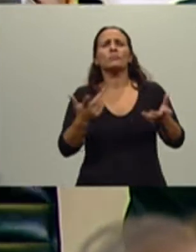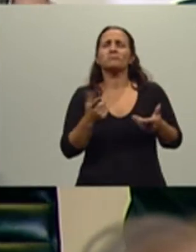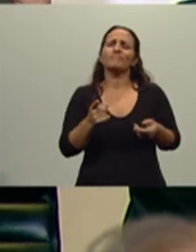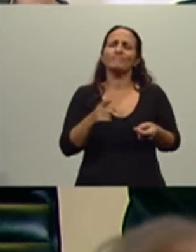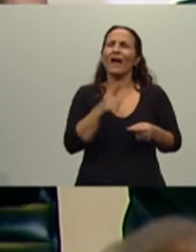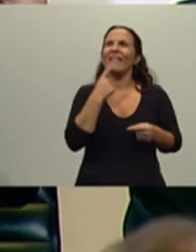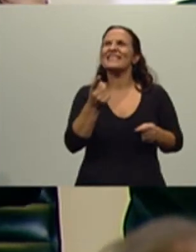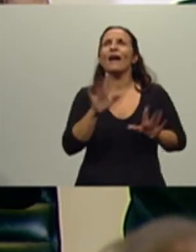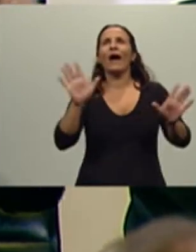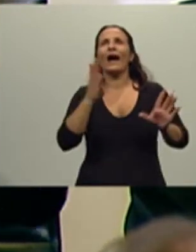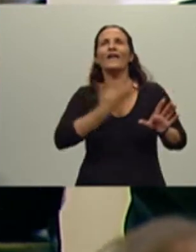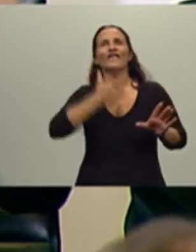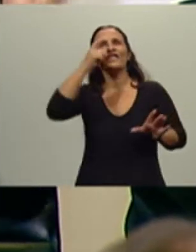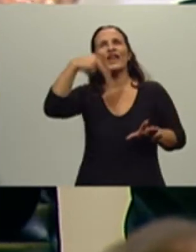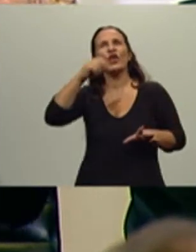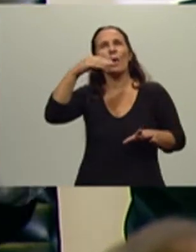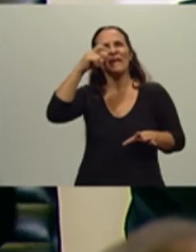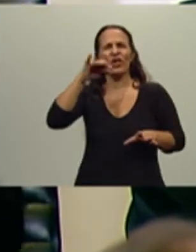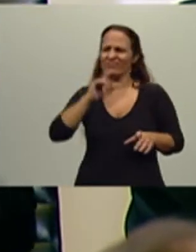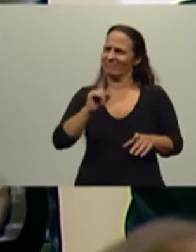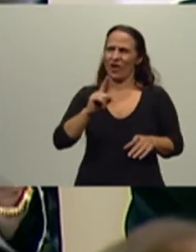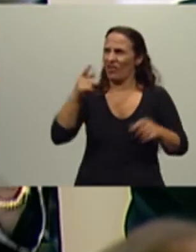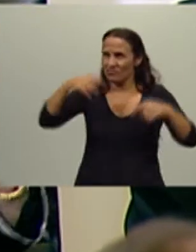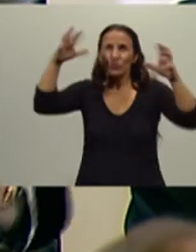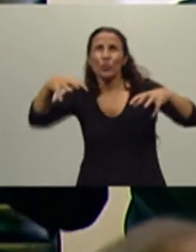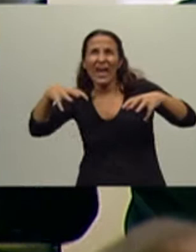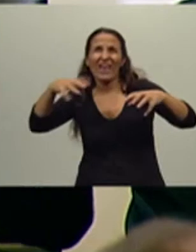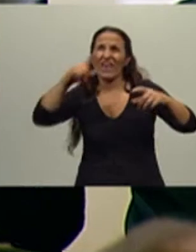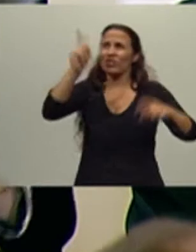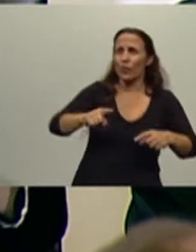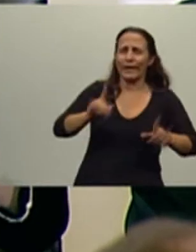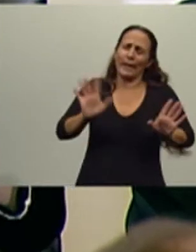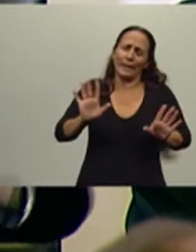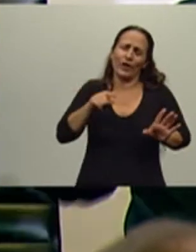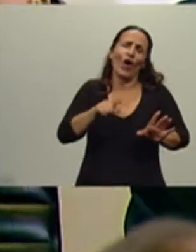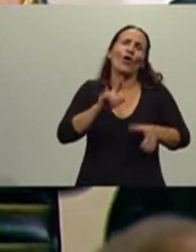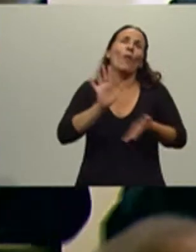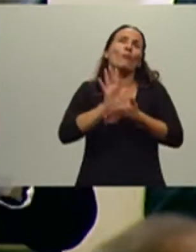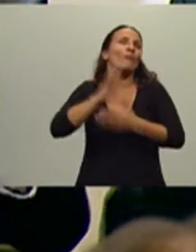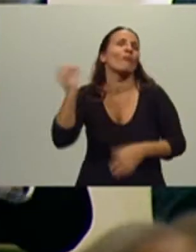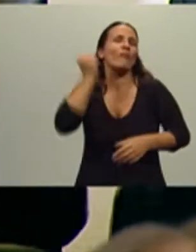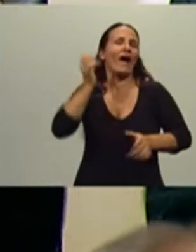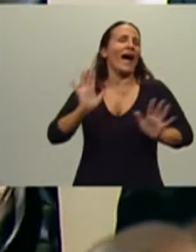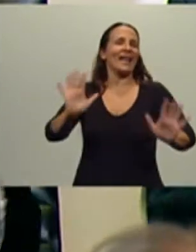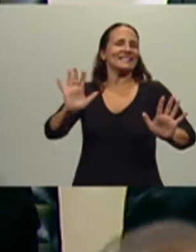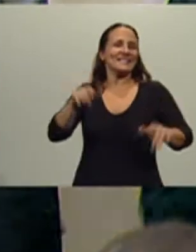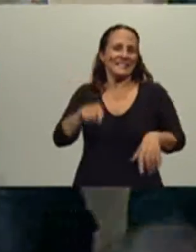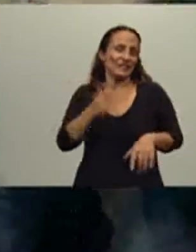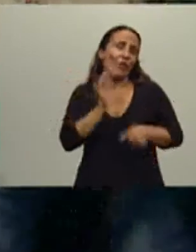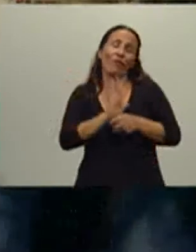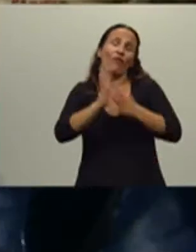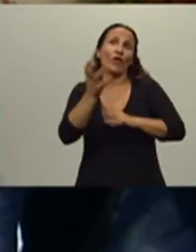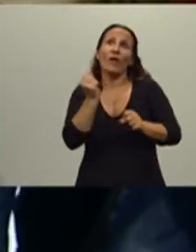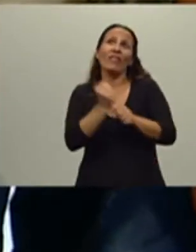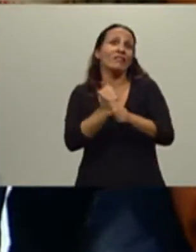fenómeno es cuando llueve de la naturaleza o cuando truena, esto no es ningún fenómeno, esto son políticas tomadas, activas,